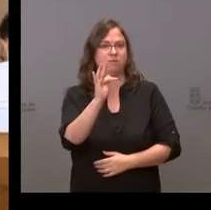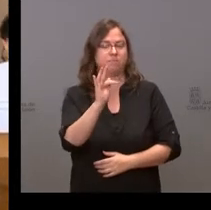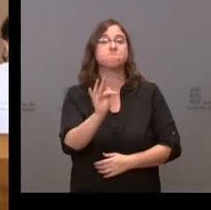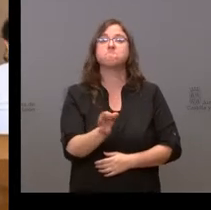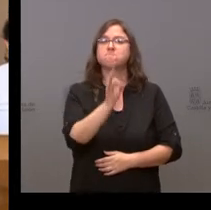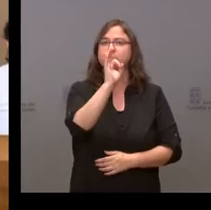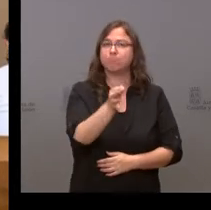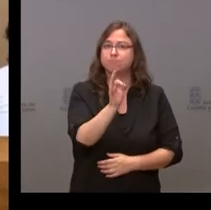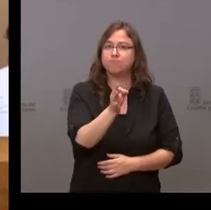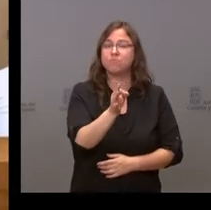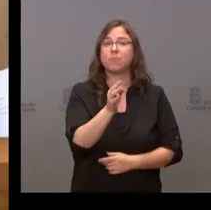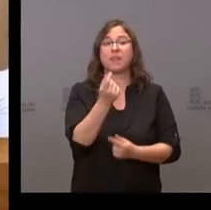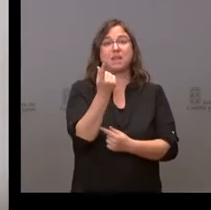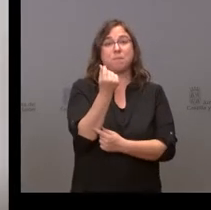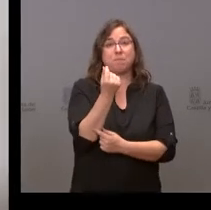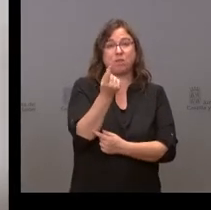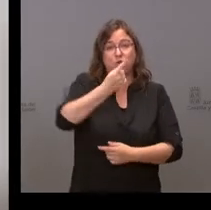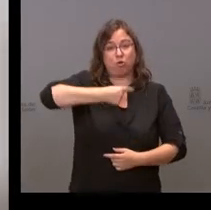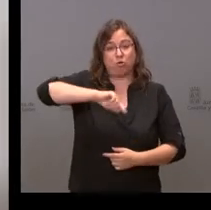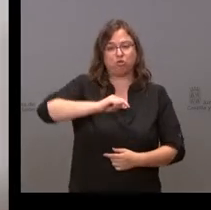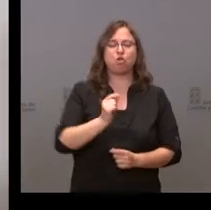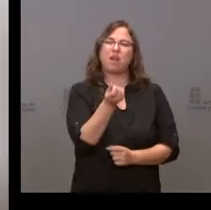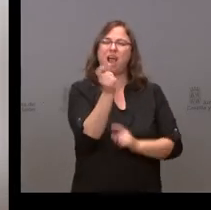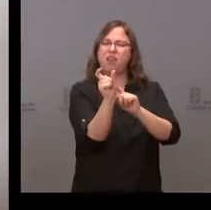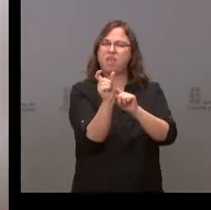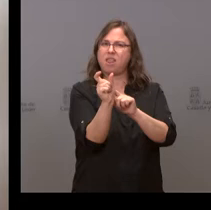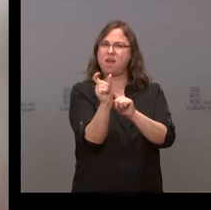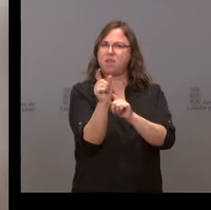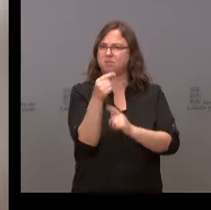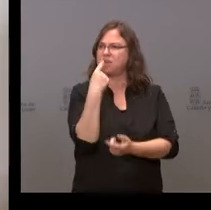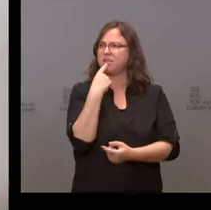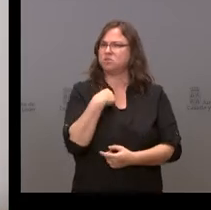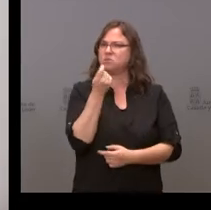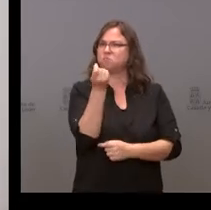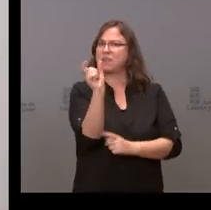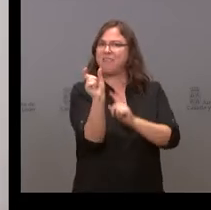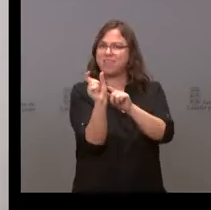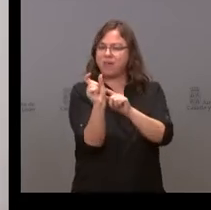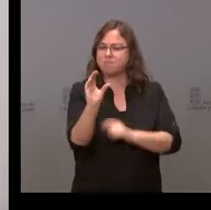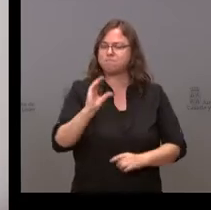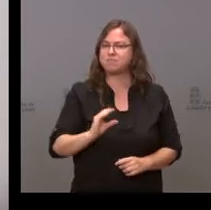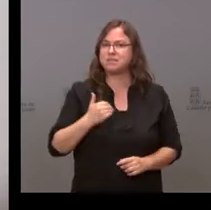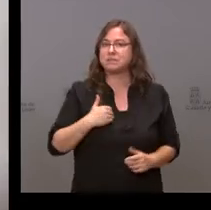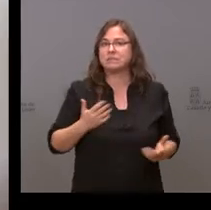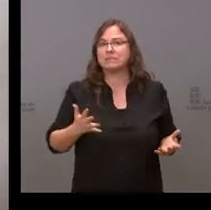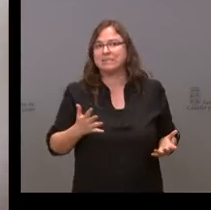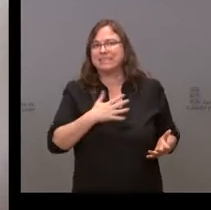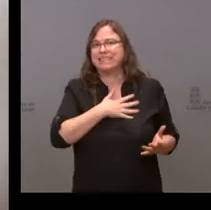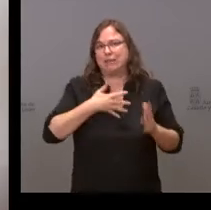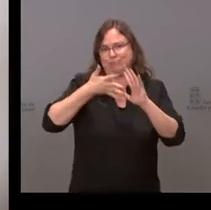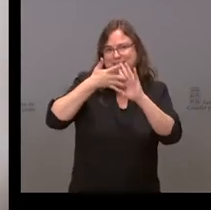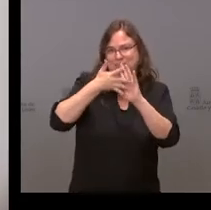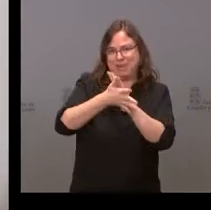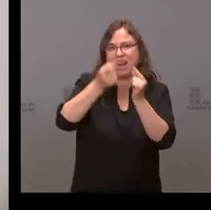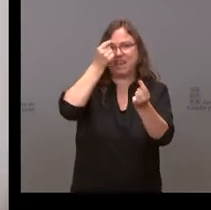que de las cantidades que nosotros hemos visto, pues quiero hacer unas precisiones.